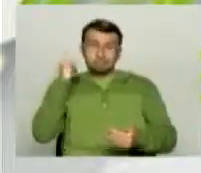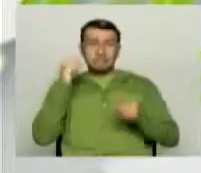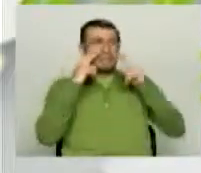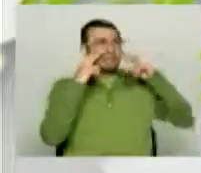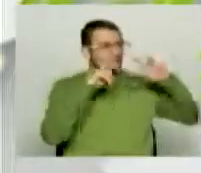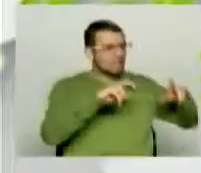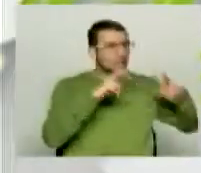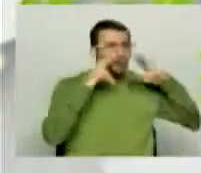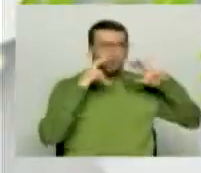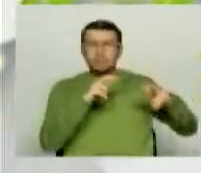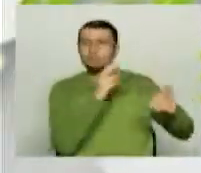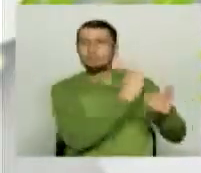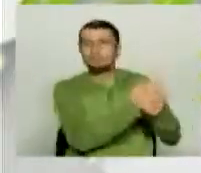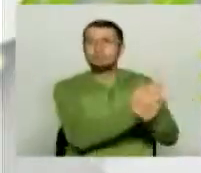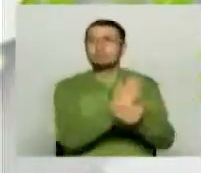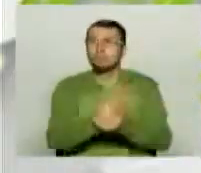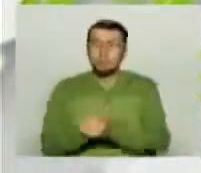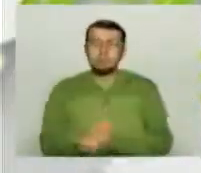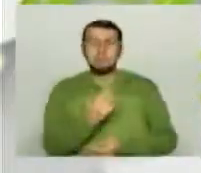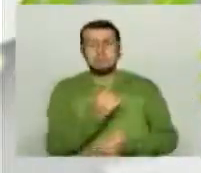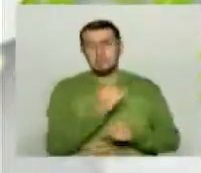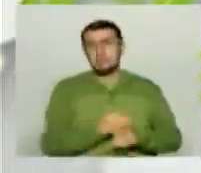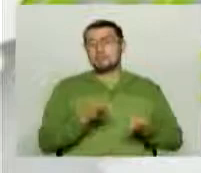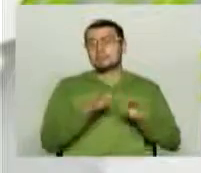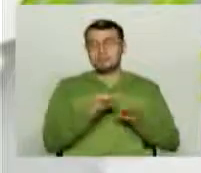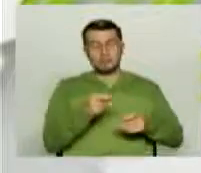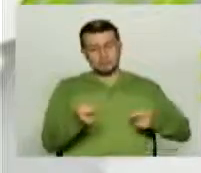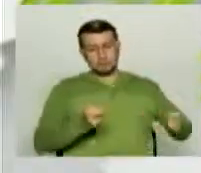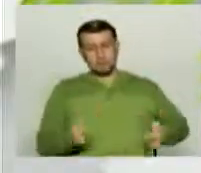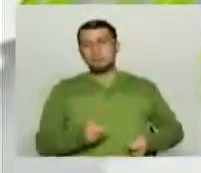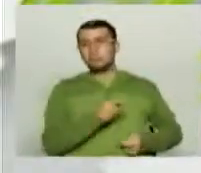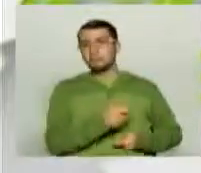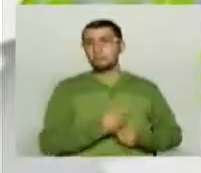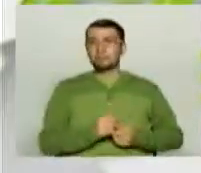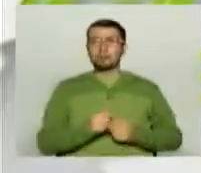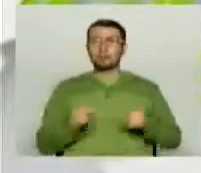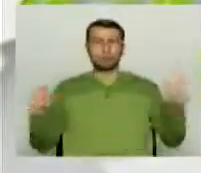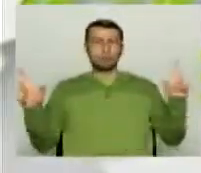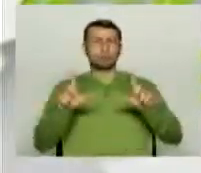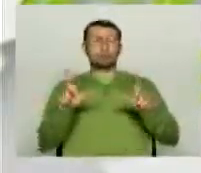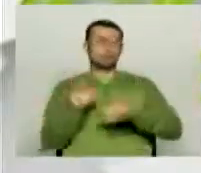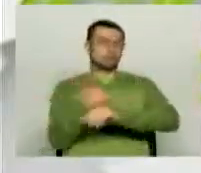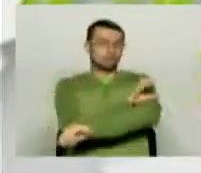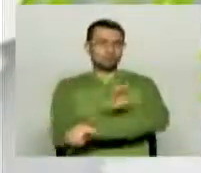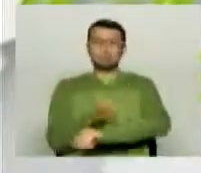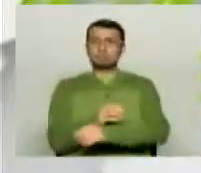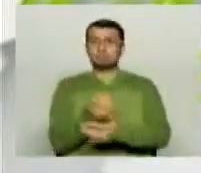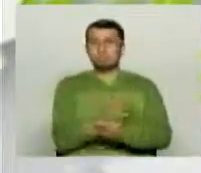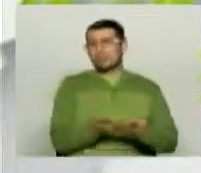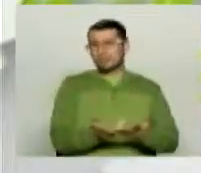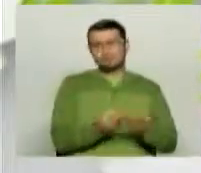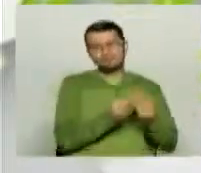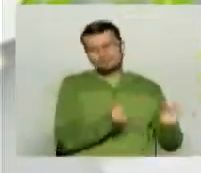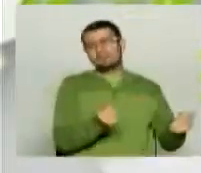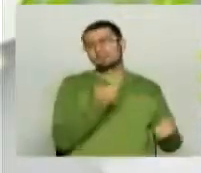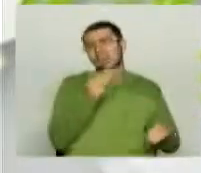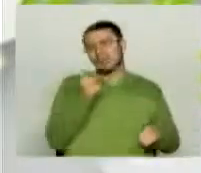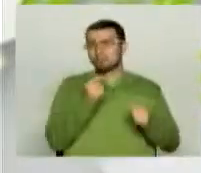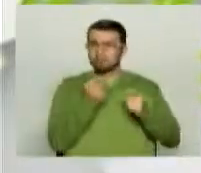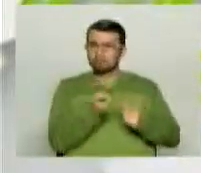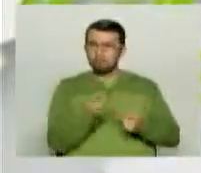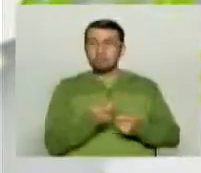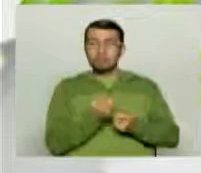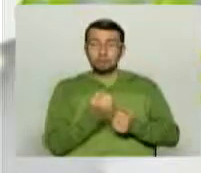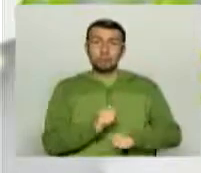tratar de dejar a un ladito, aislar un poquito la estable, los computadores, todos estos mecanismos electrónicos y